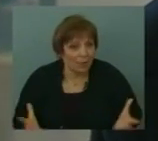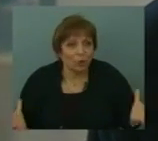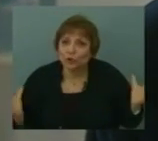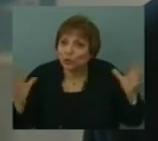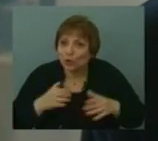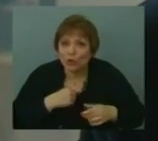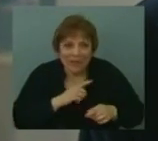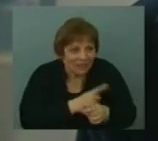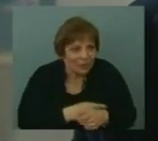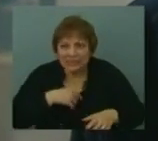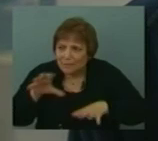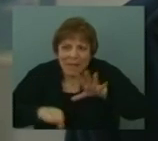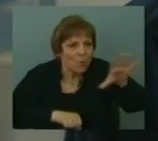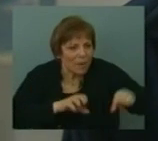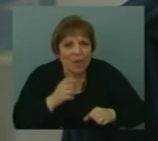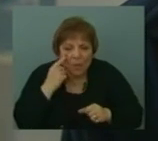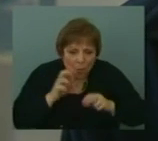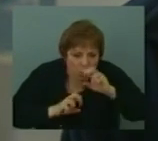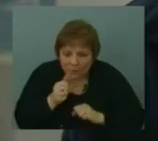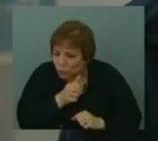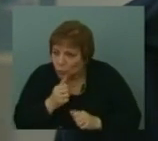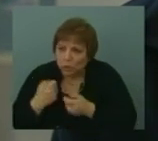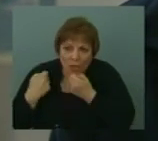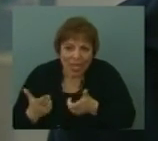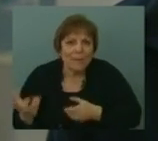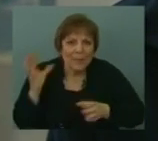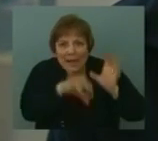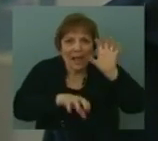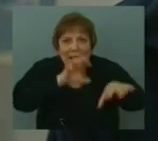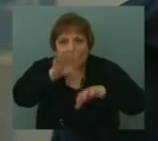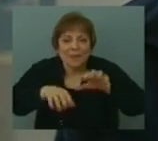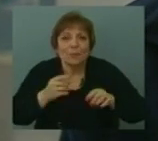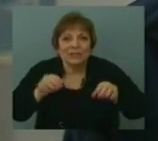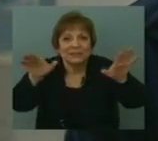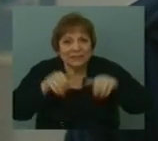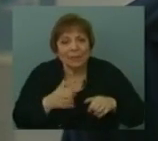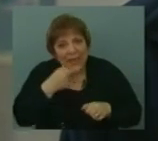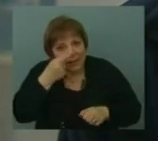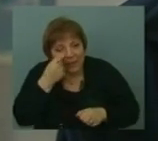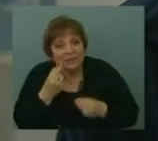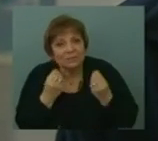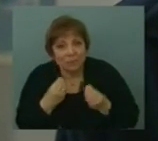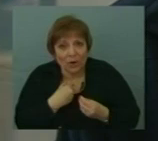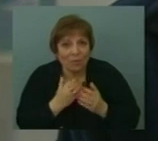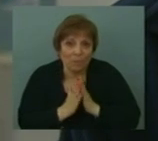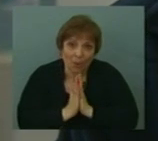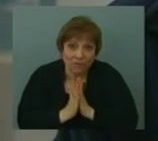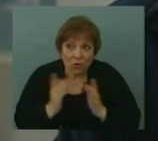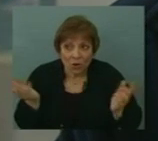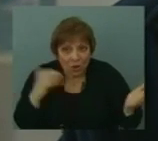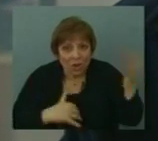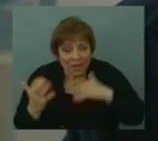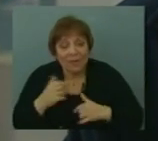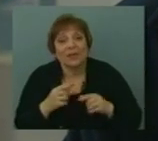hacemos todos los esfuerzos y todos los aspectos en el llamado a expresión de interés que ahora estamos convocando para que